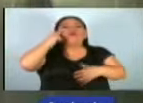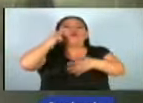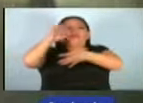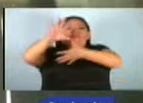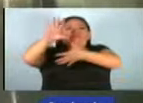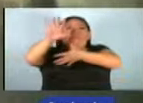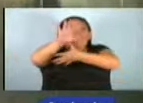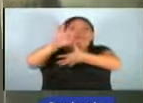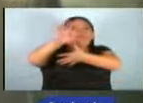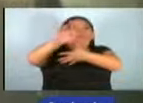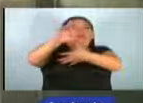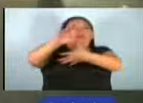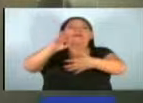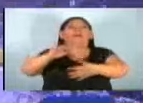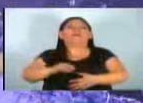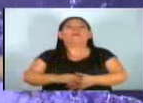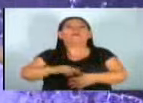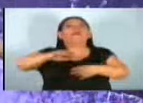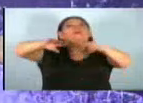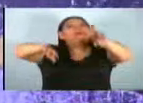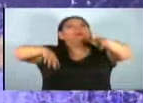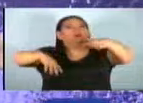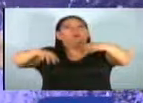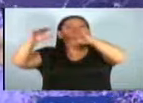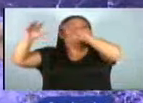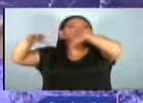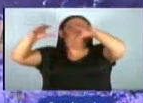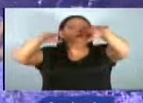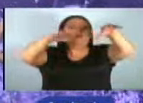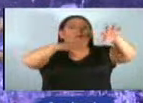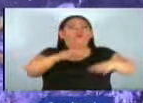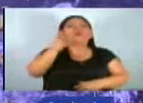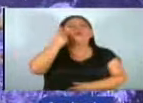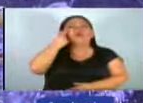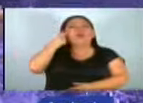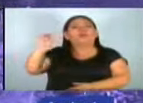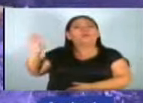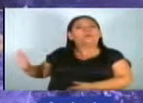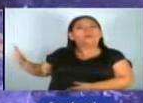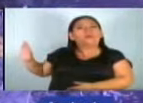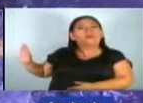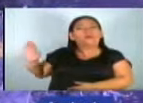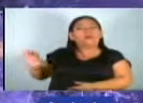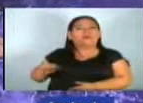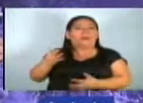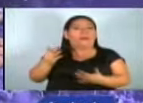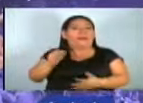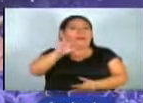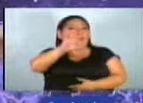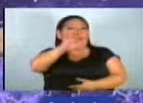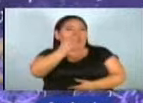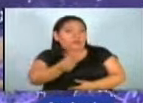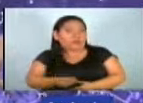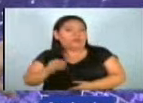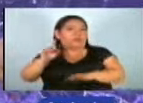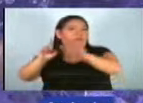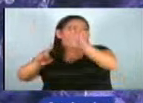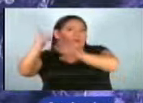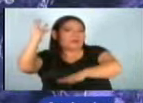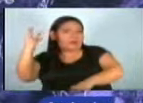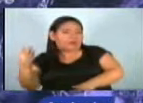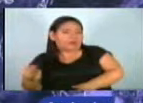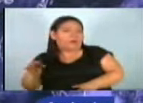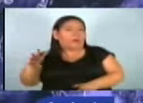Caribe. La siguiente onda tropical tenemos aproximadamente alrededor de 5 o 6 días posterior a este día que